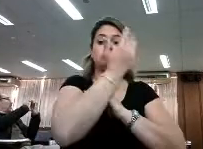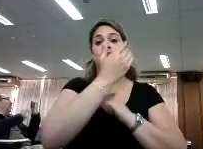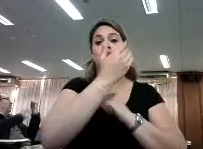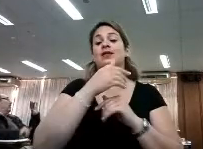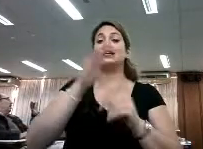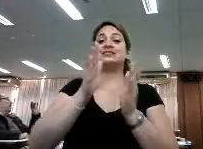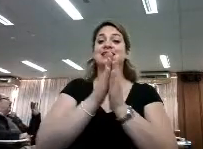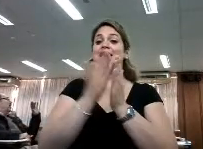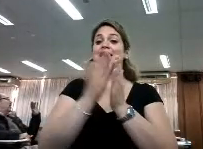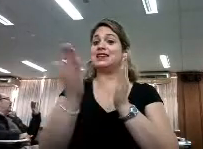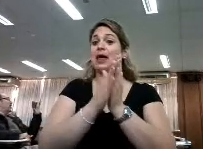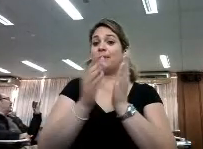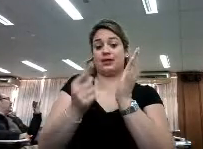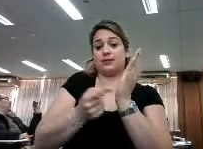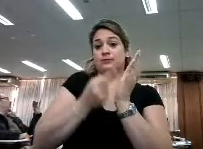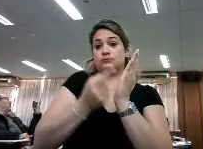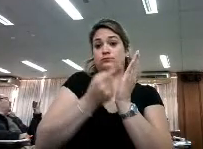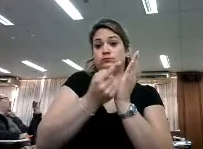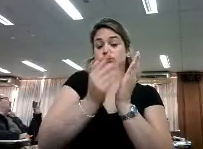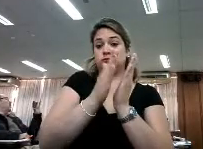tapas y se hace la encuadernación.